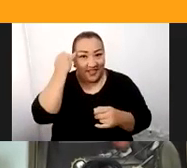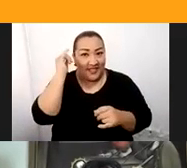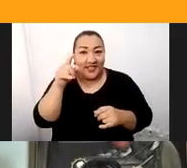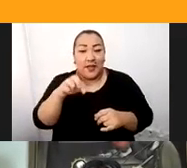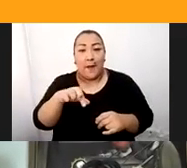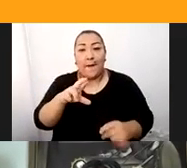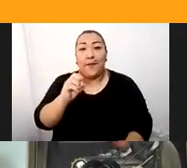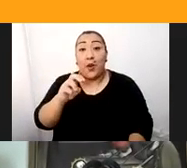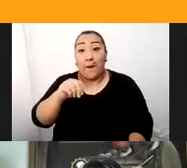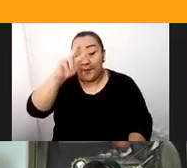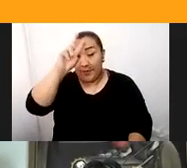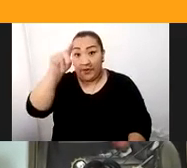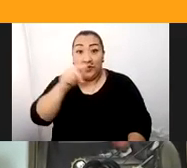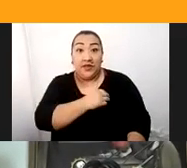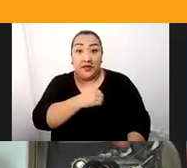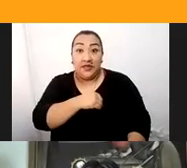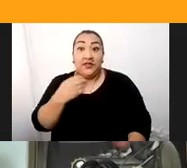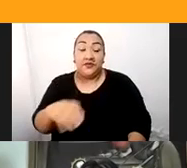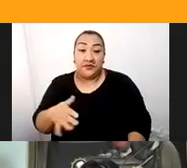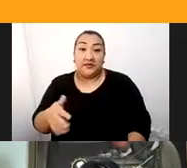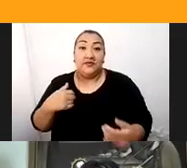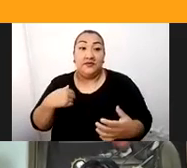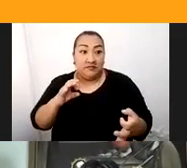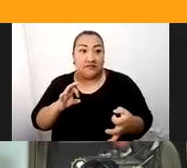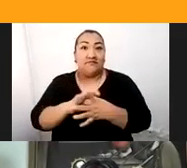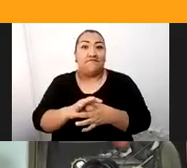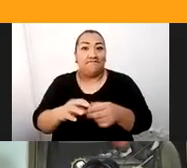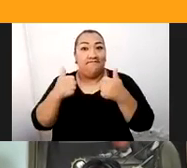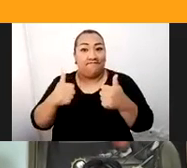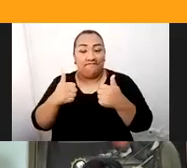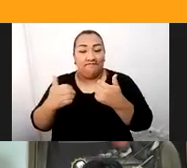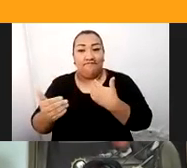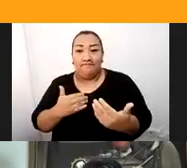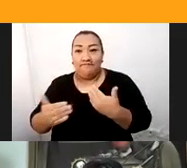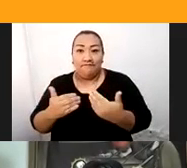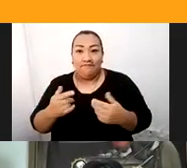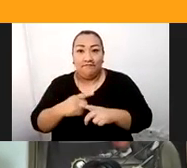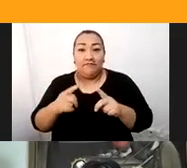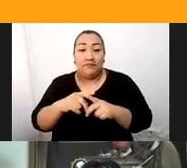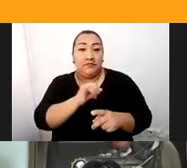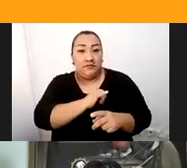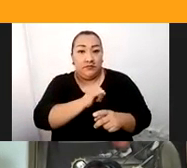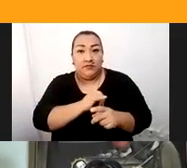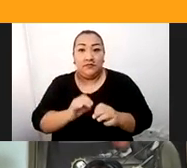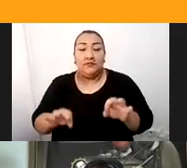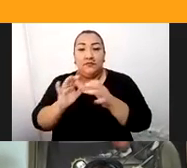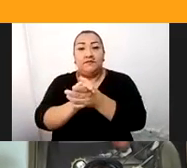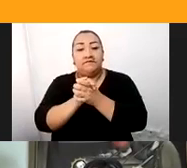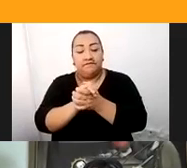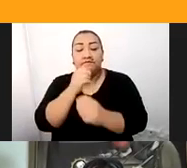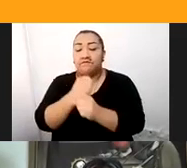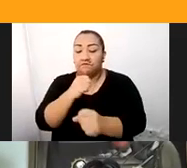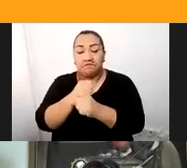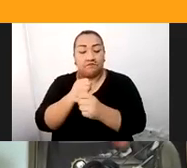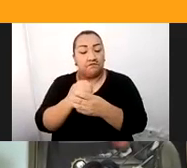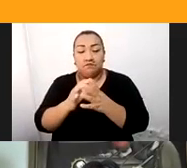Perú del Ministerio, con quienes nos une una excelente relación interinstitucional y también amical. Tenemos un trabajo bastante